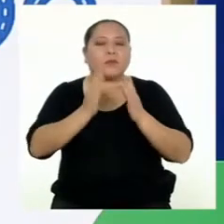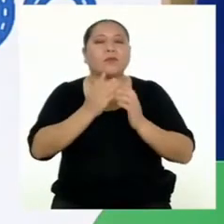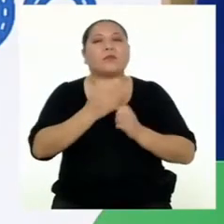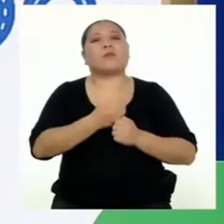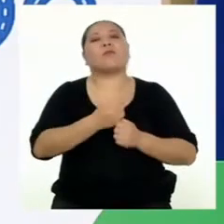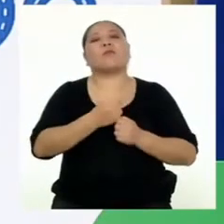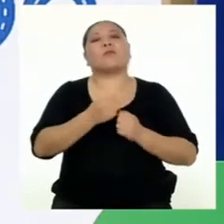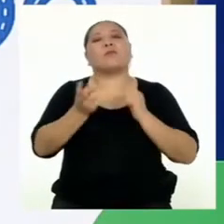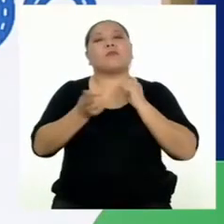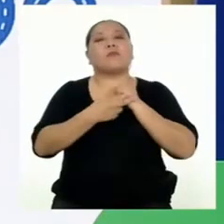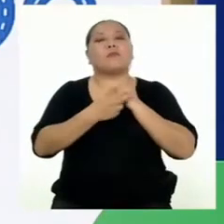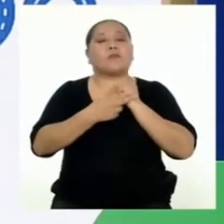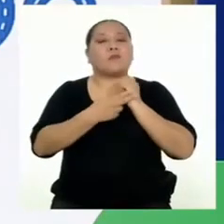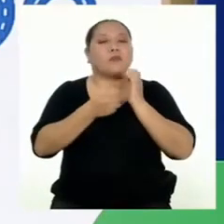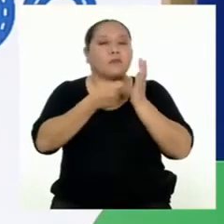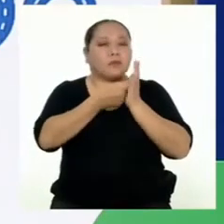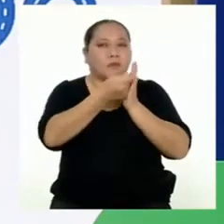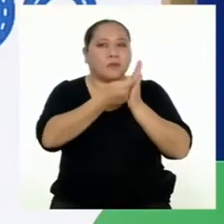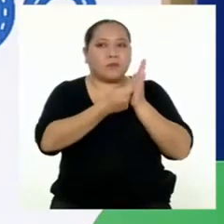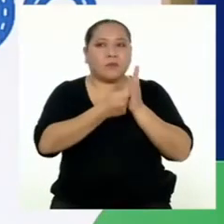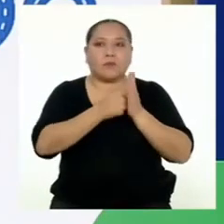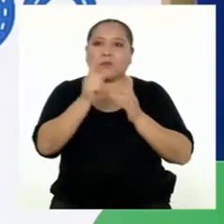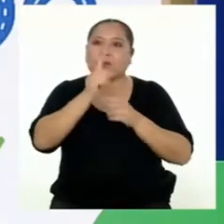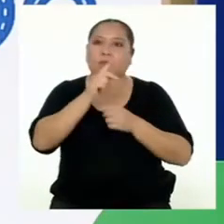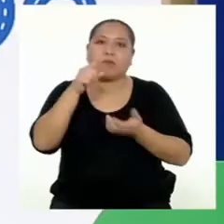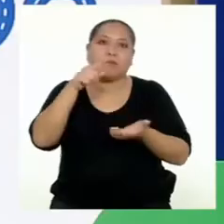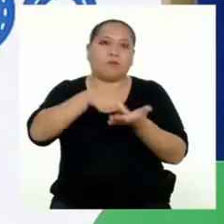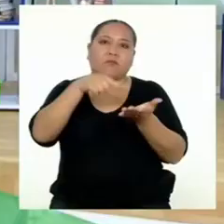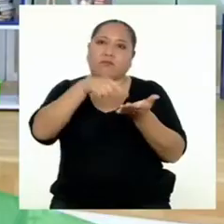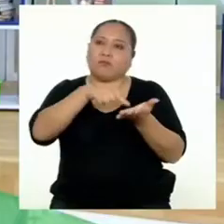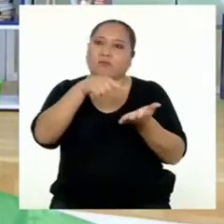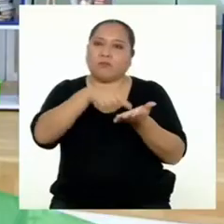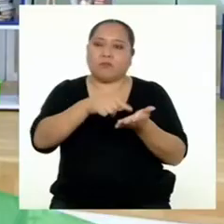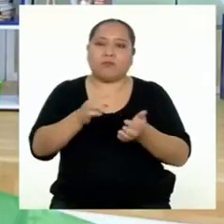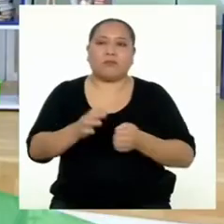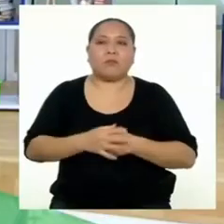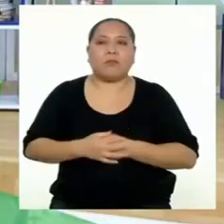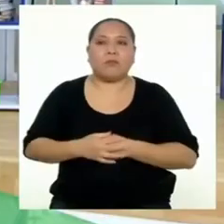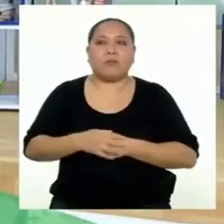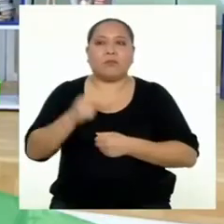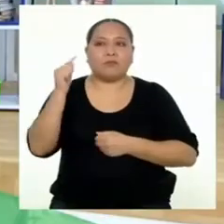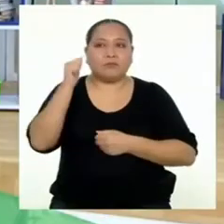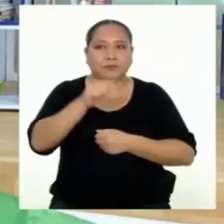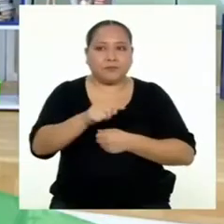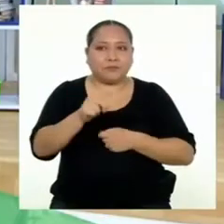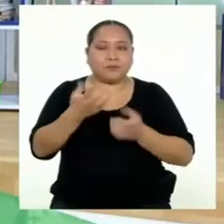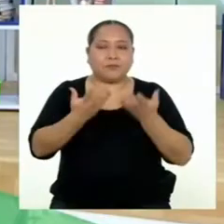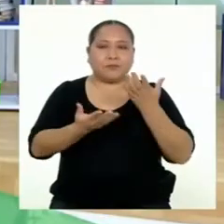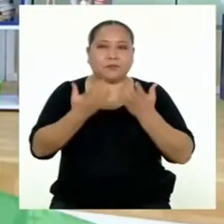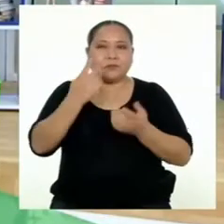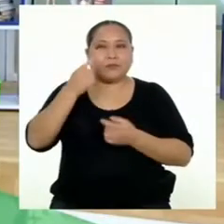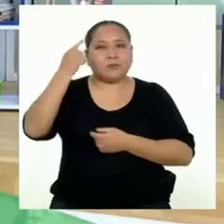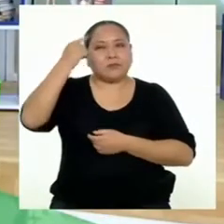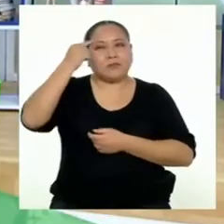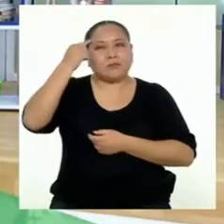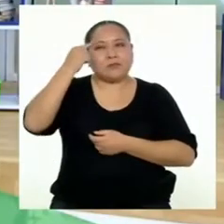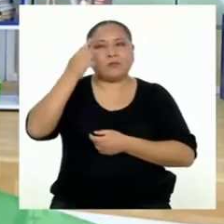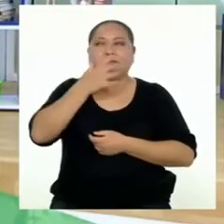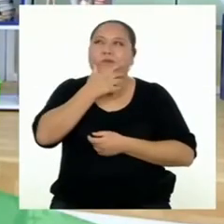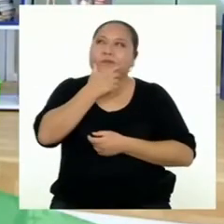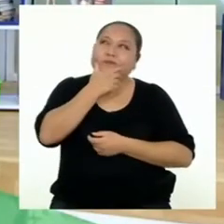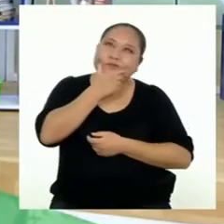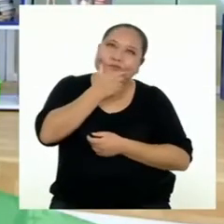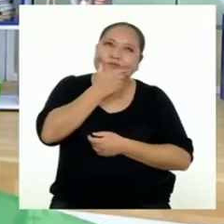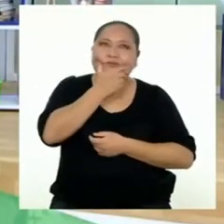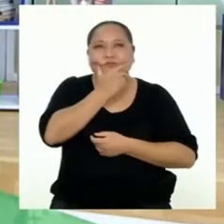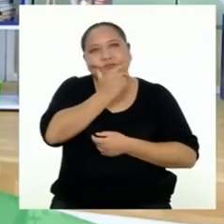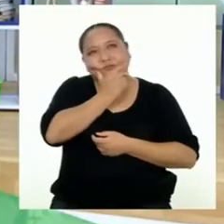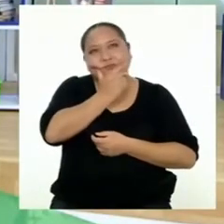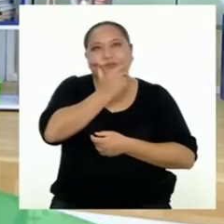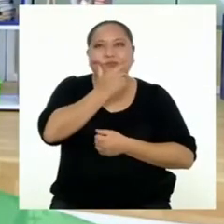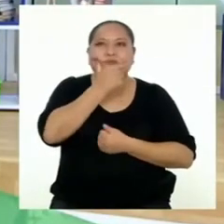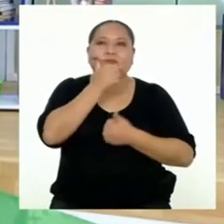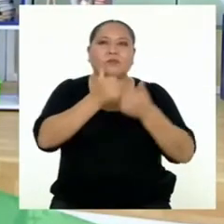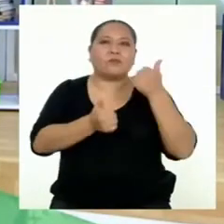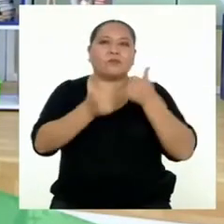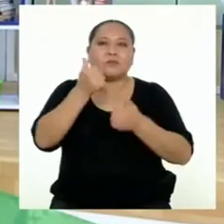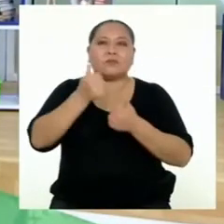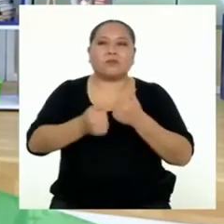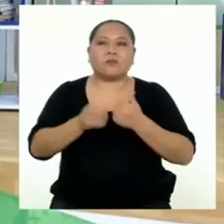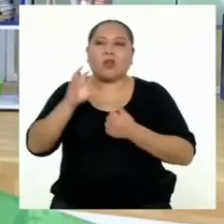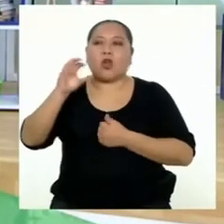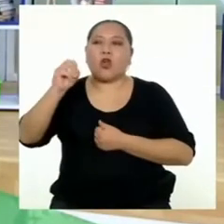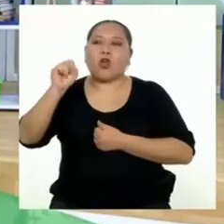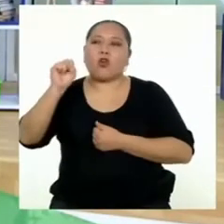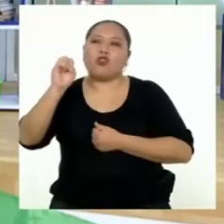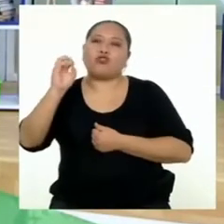gastos para evitar situaciones de endeudamiento. Y esto seguramente nos llevará a pensar cosas como, ¿cuál es el costo